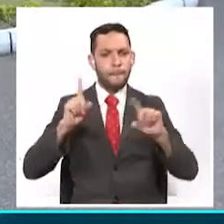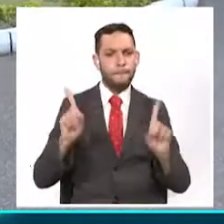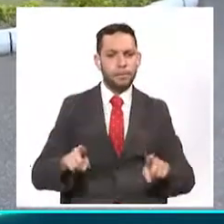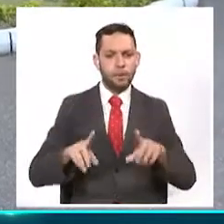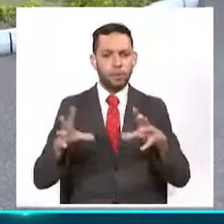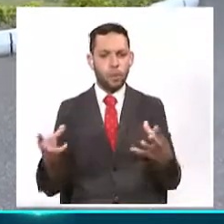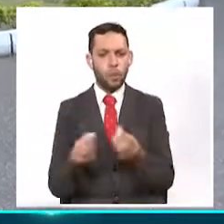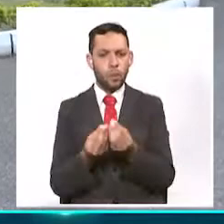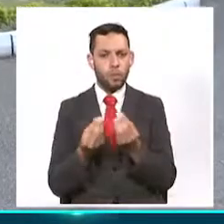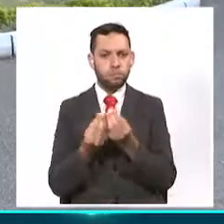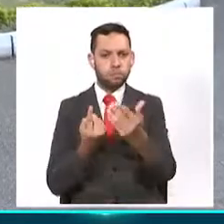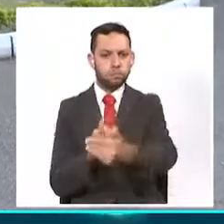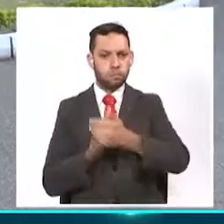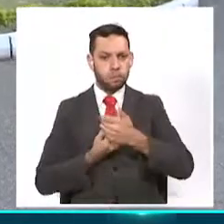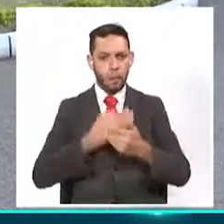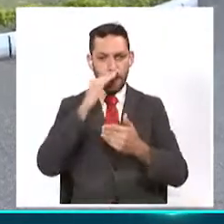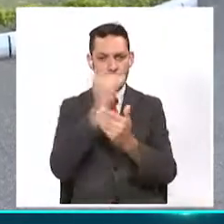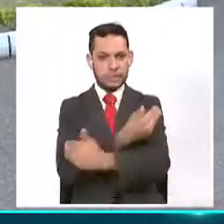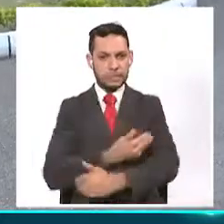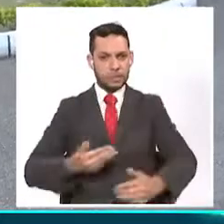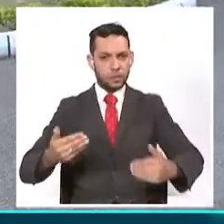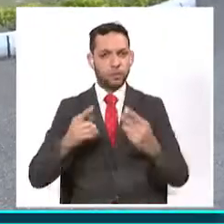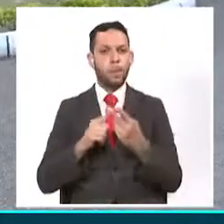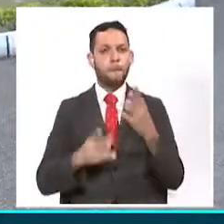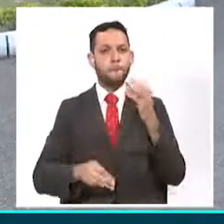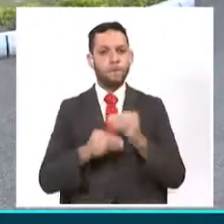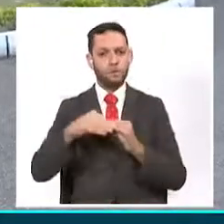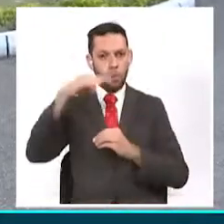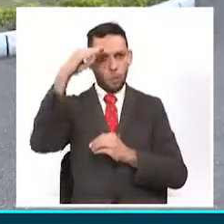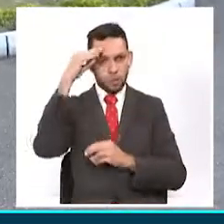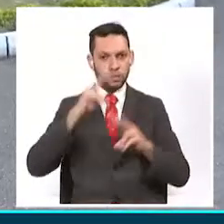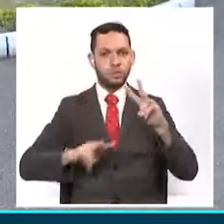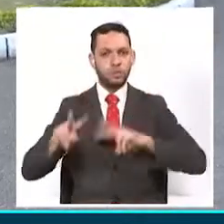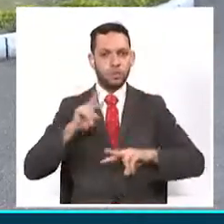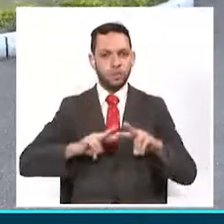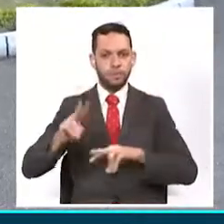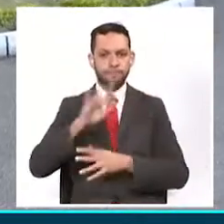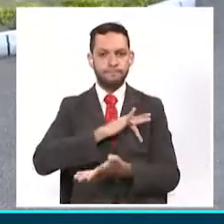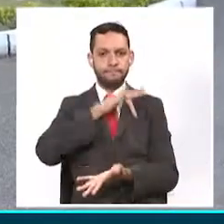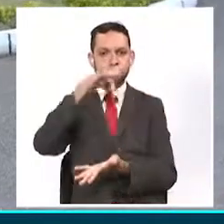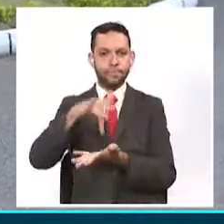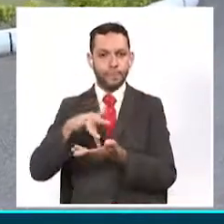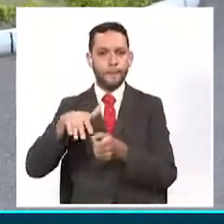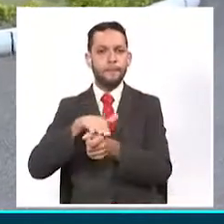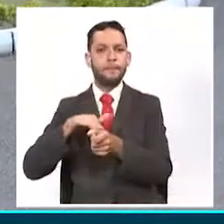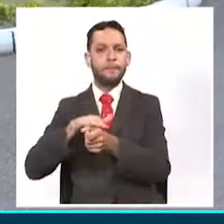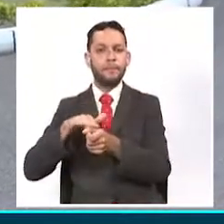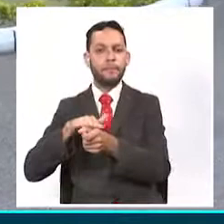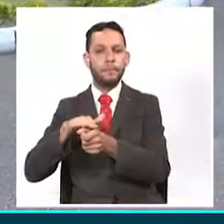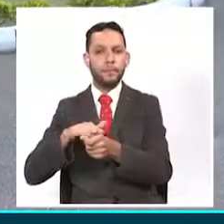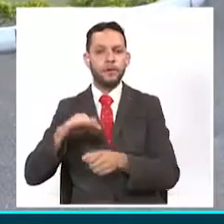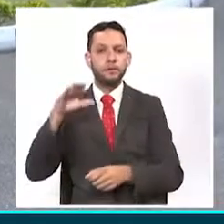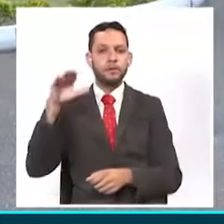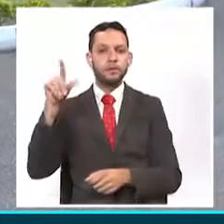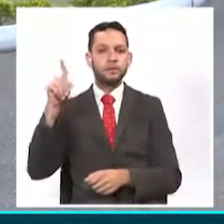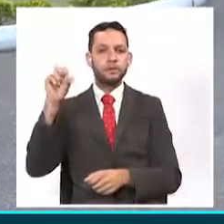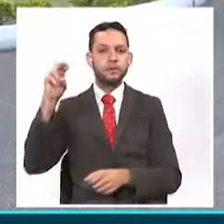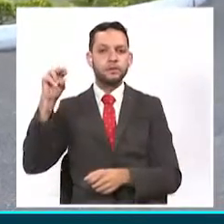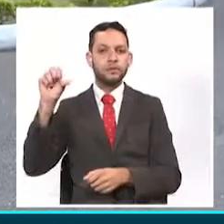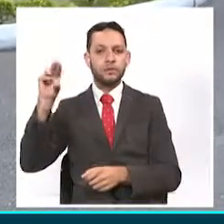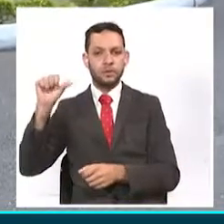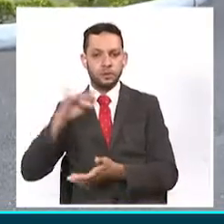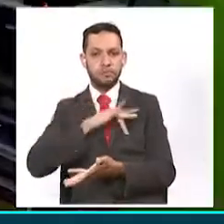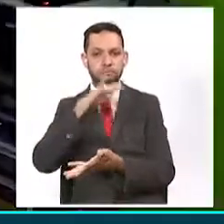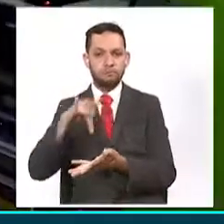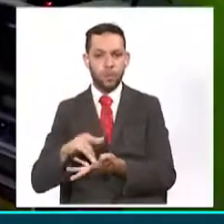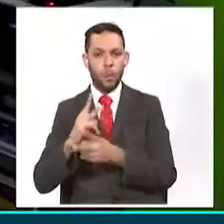infancia y adolescencia, turismo, llegamos a Villa Santana para garantizar la seguridad y convivencia ciudadana de esta